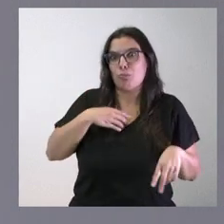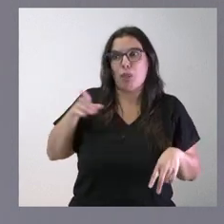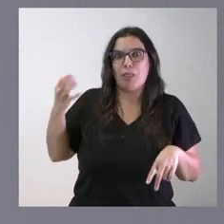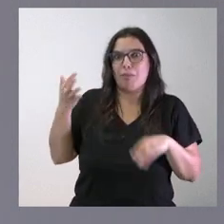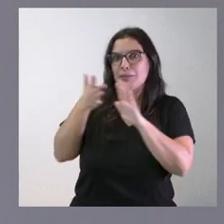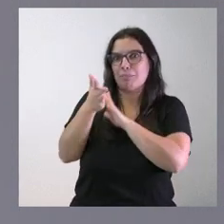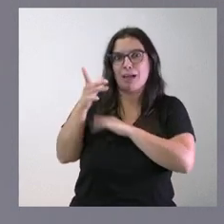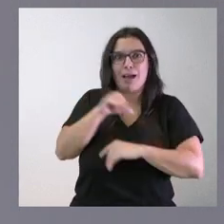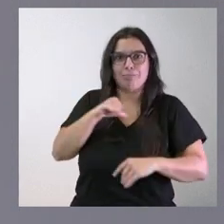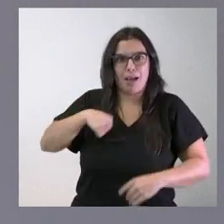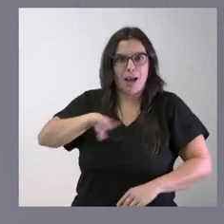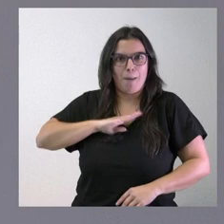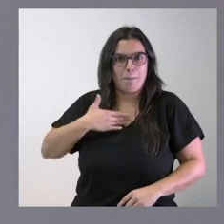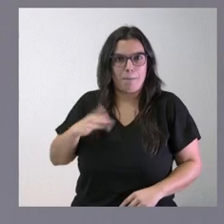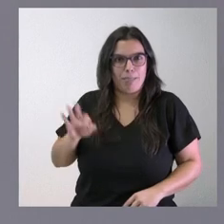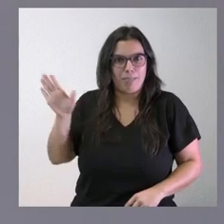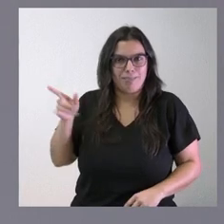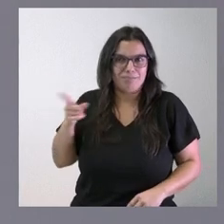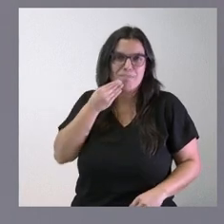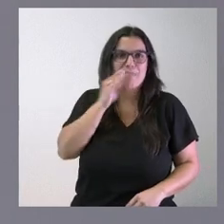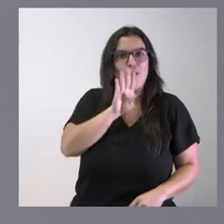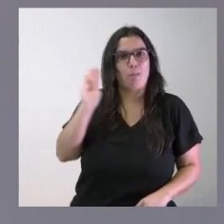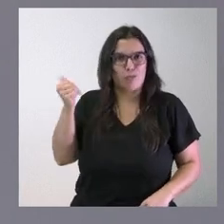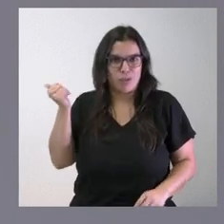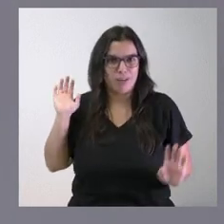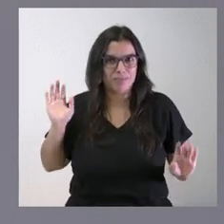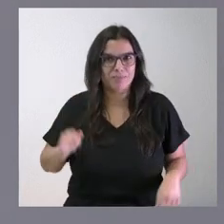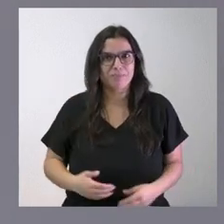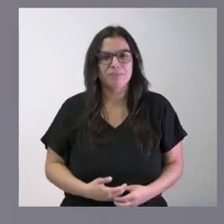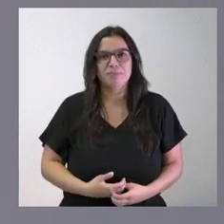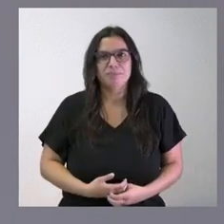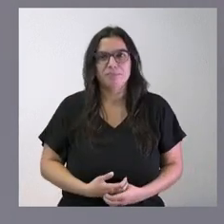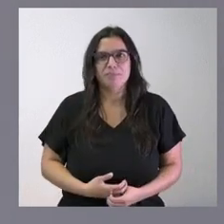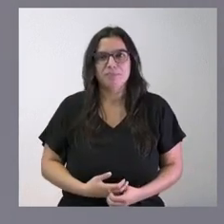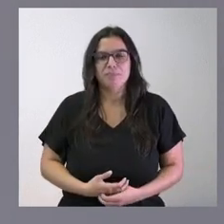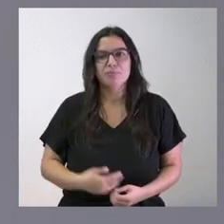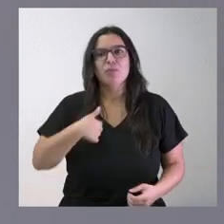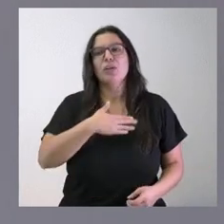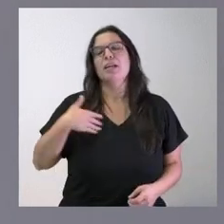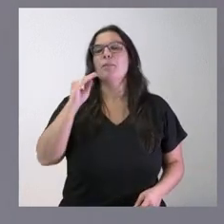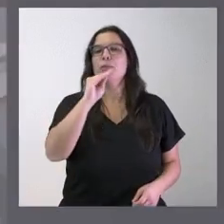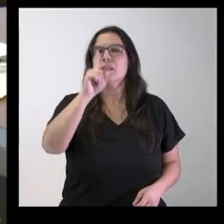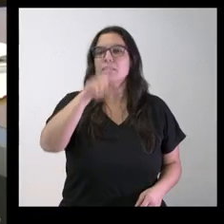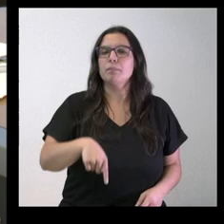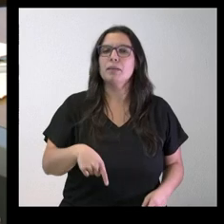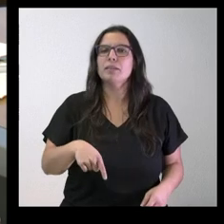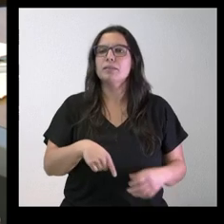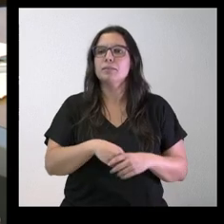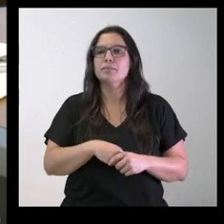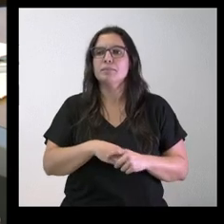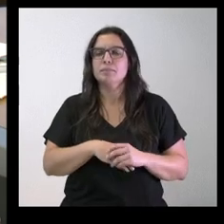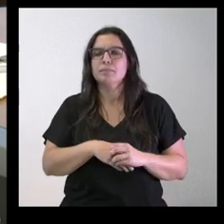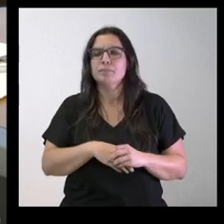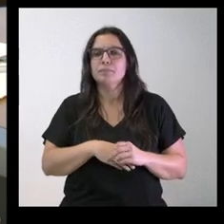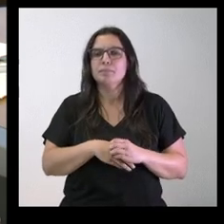y por tanto esta pregunta es mejor que se lo haga usted a él Sí, perdón quería preguntarle también por la petición que ha hecho